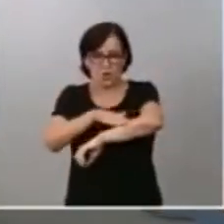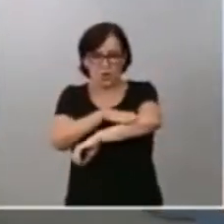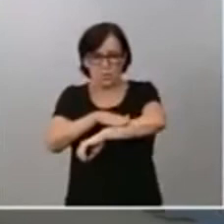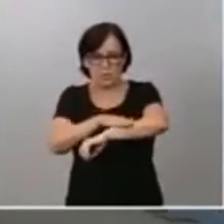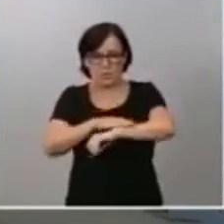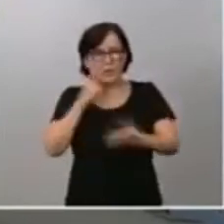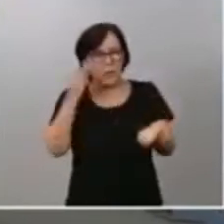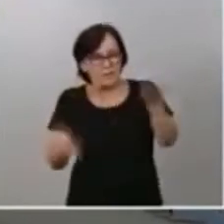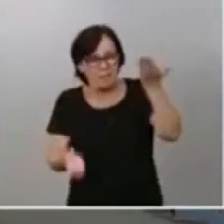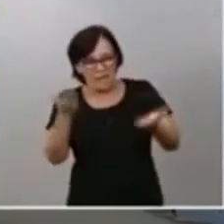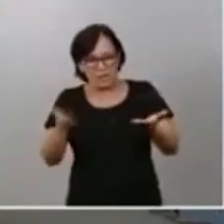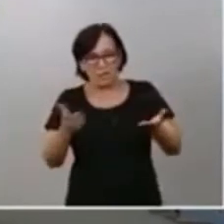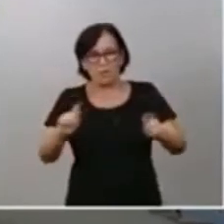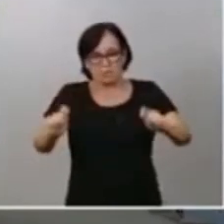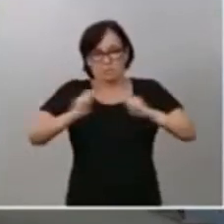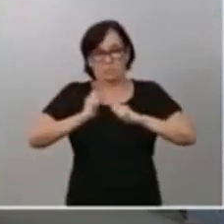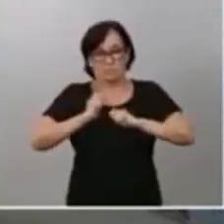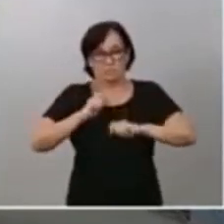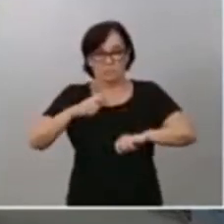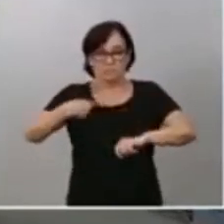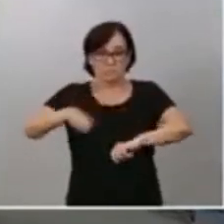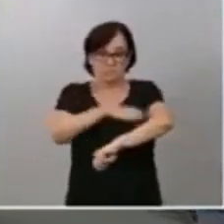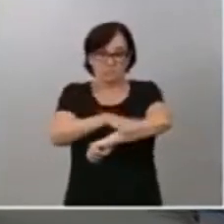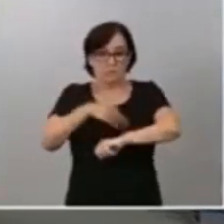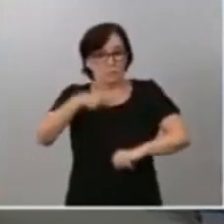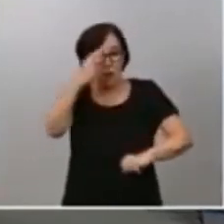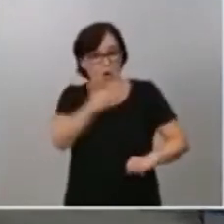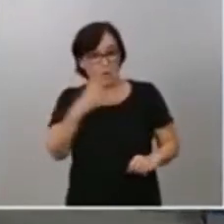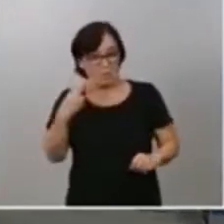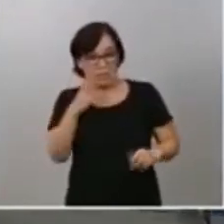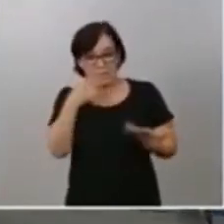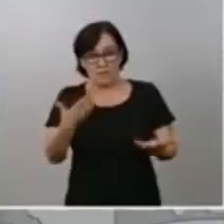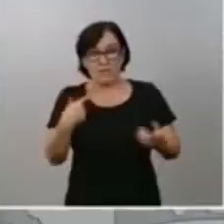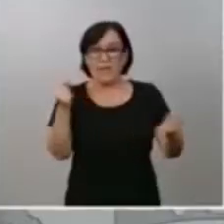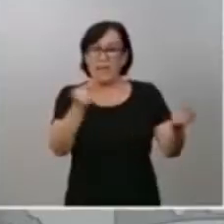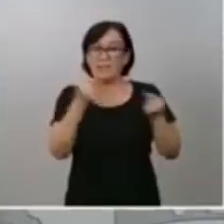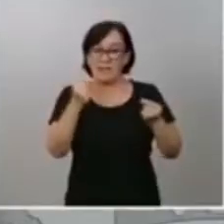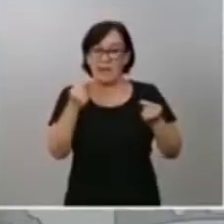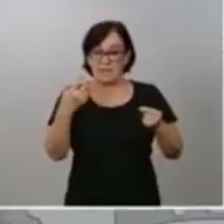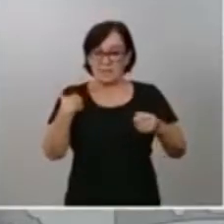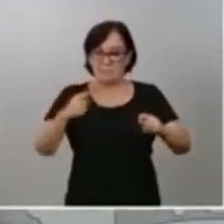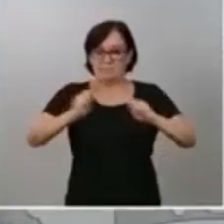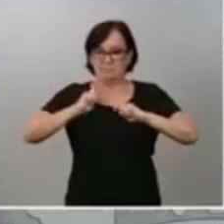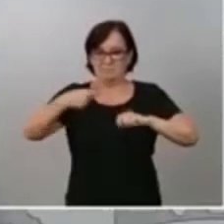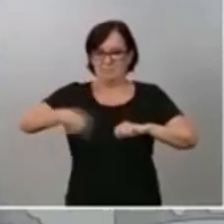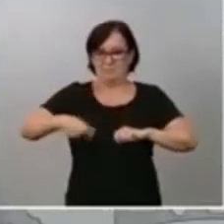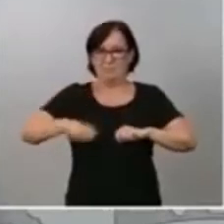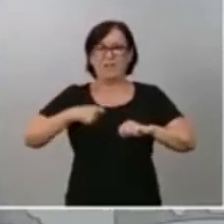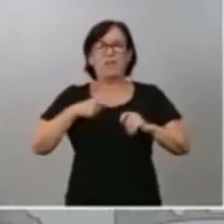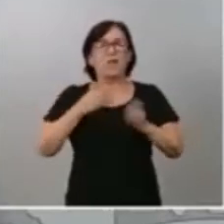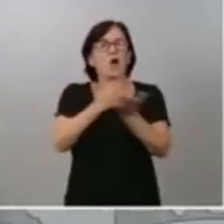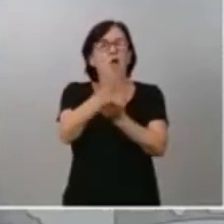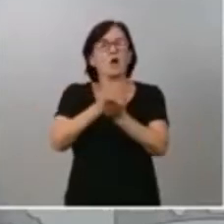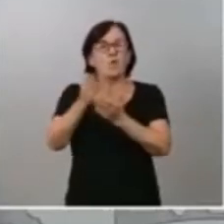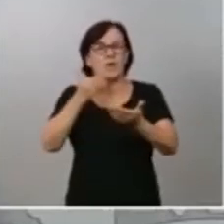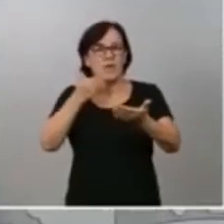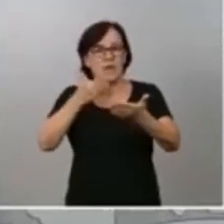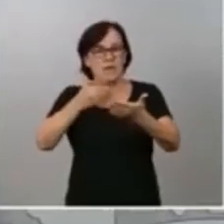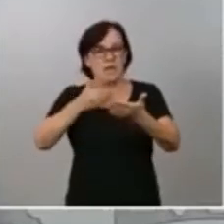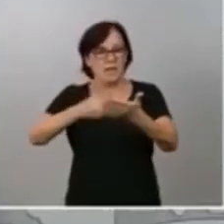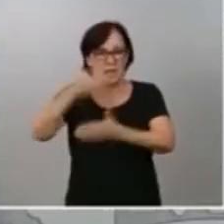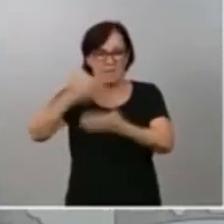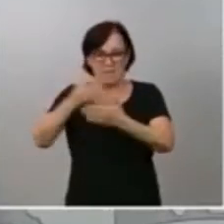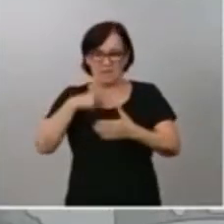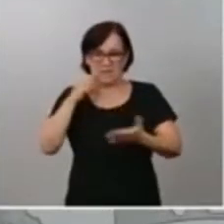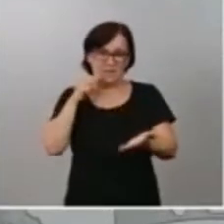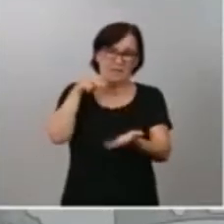investidura, que es a lo que me comprometí también en el debate de investidura y también en la primera rueda de la prensa que tuve ocasión de comparecer ante los